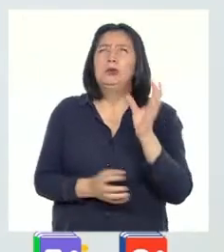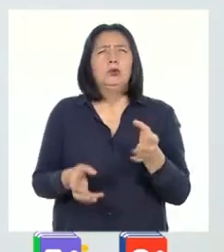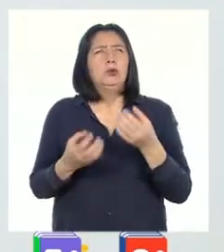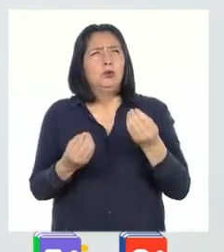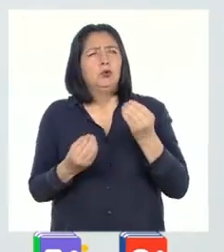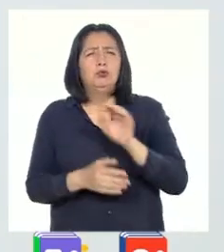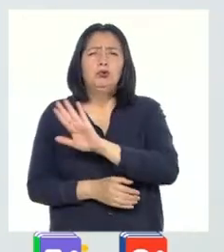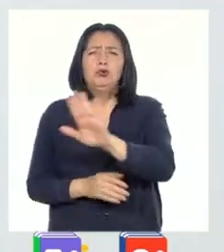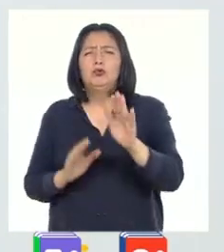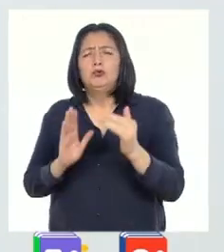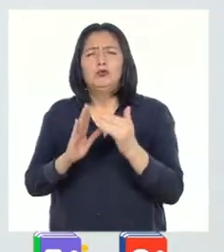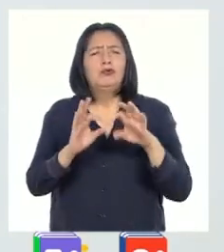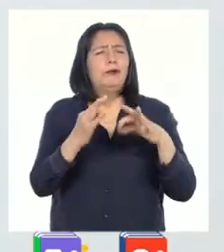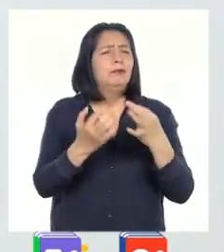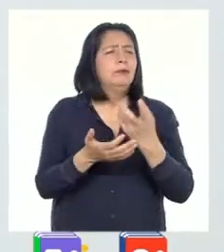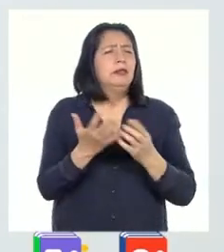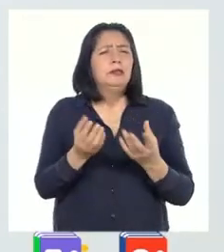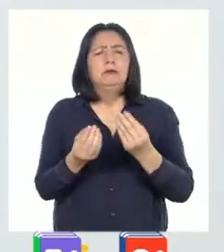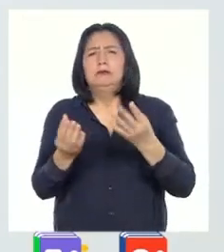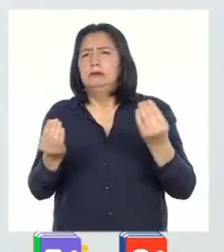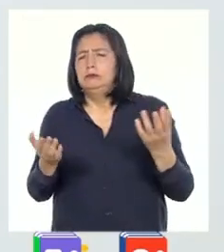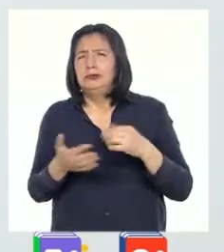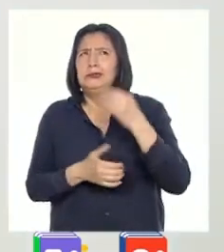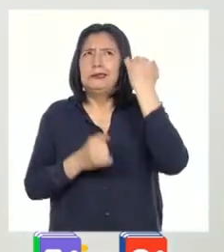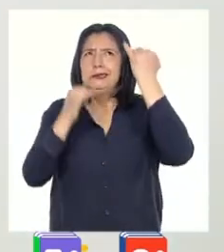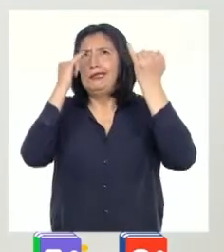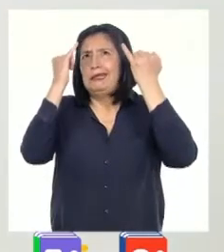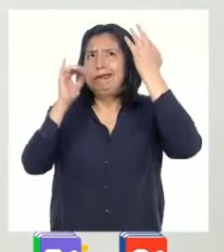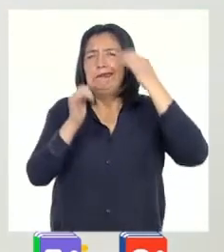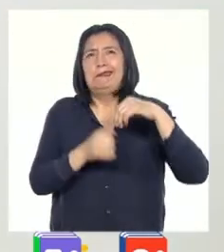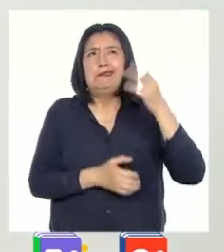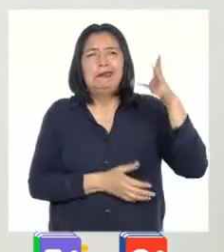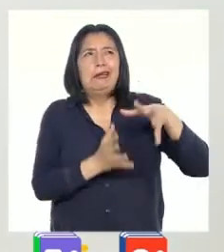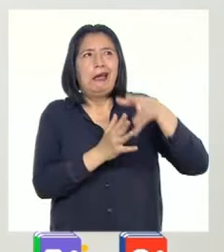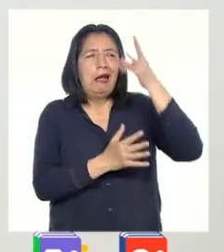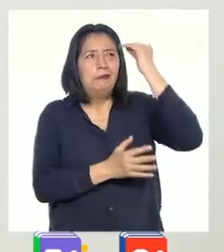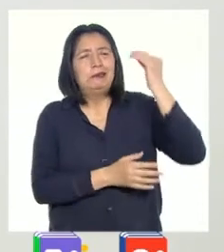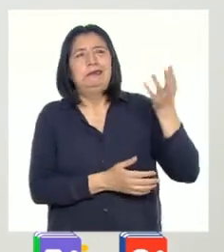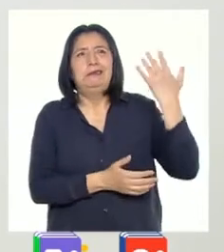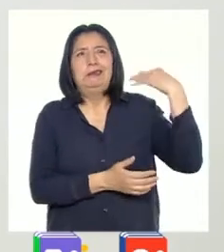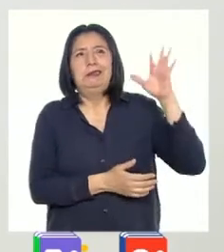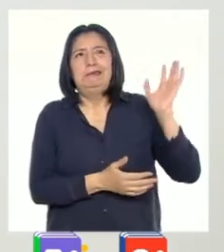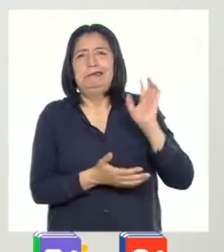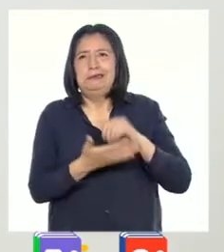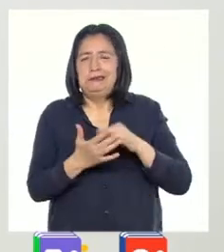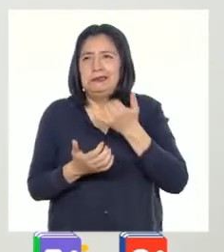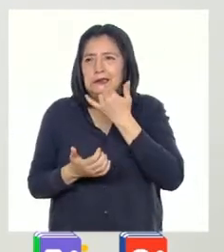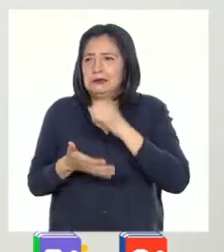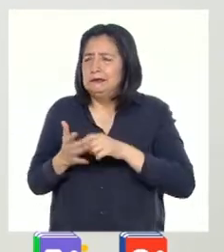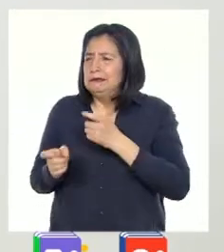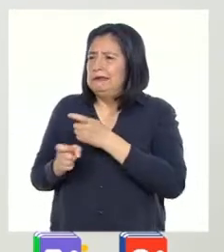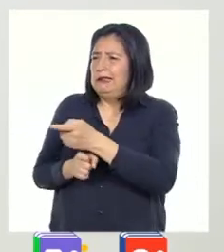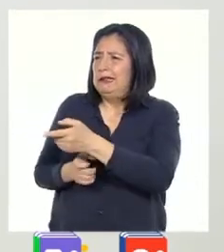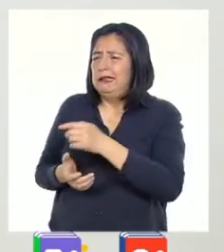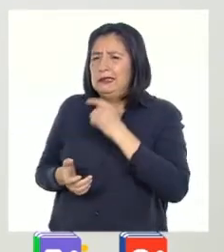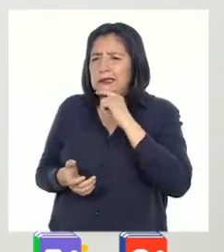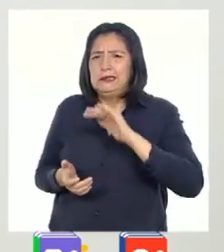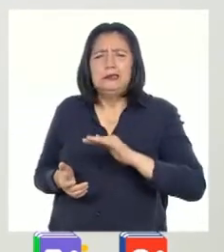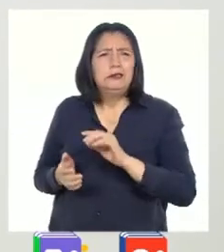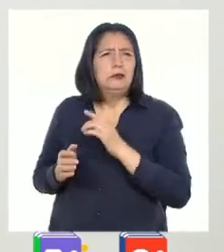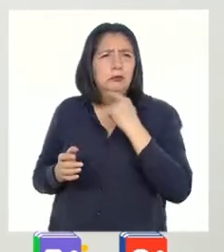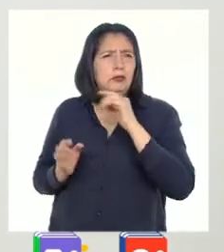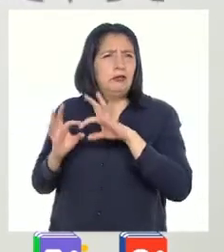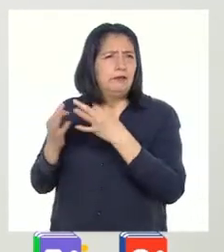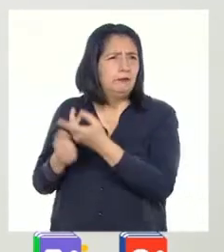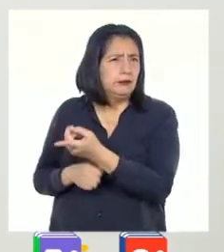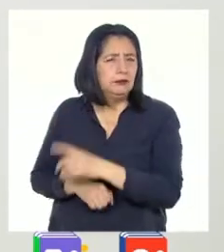cómo en sus hogares había muchas ideas preconcebidas que estaban afectando sobre todo a las niñas y mujeres de sus